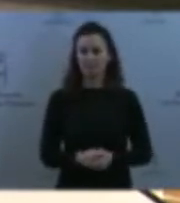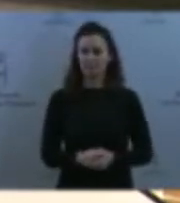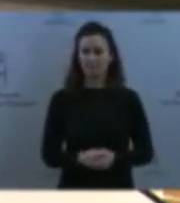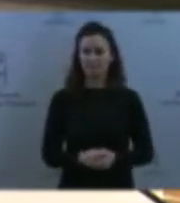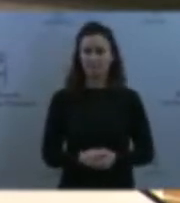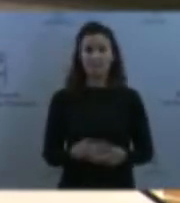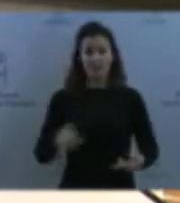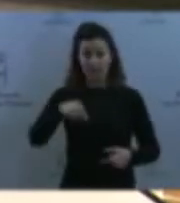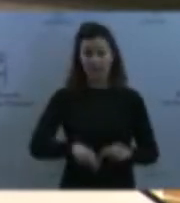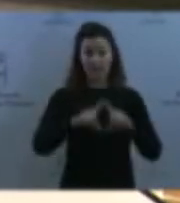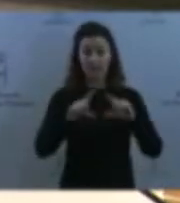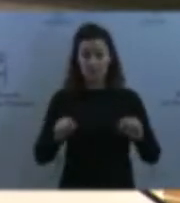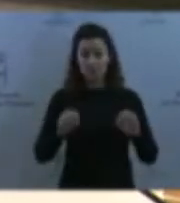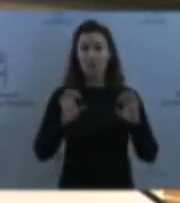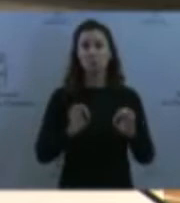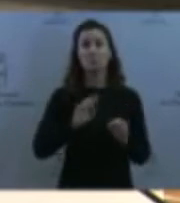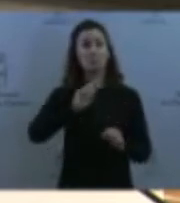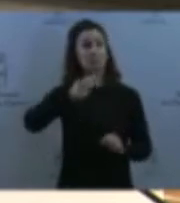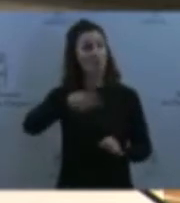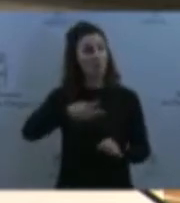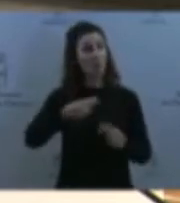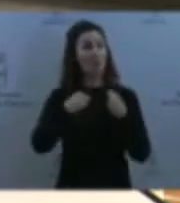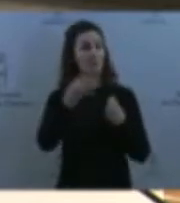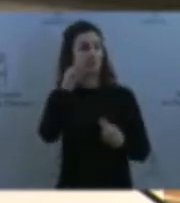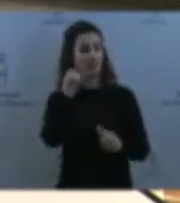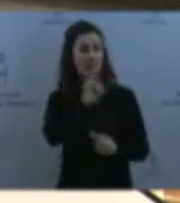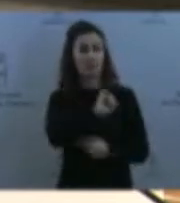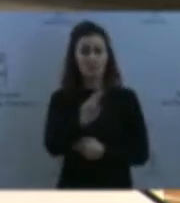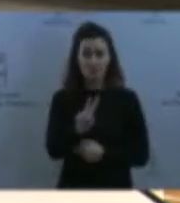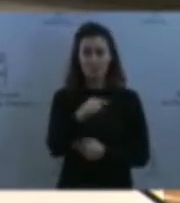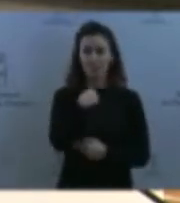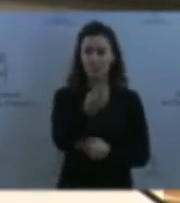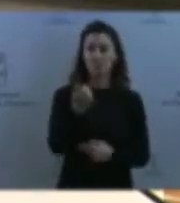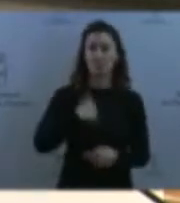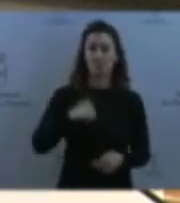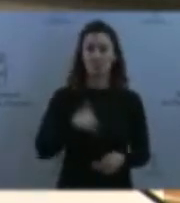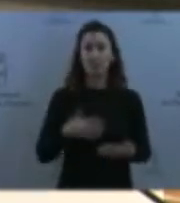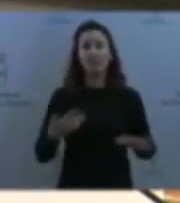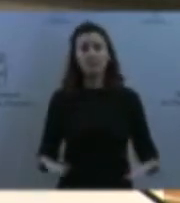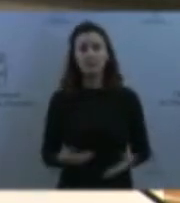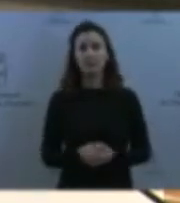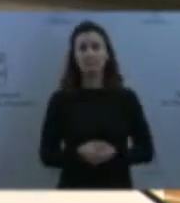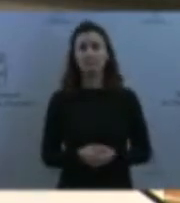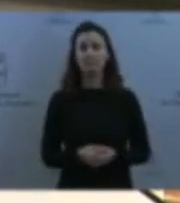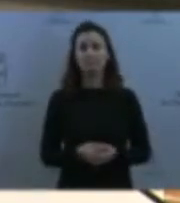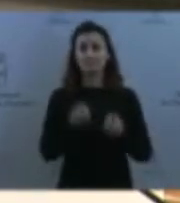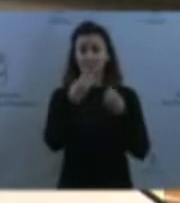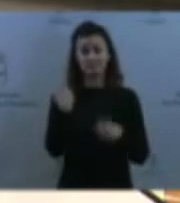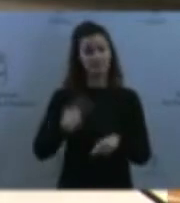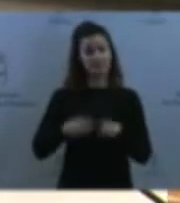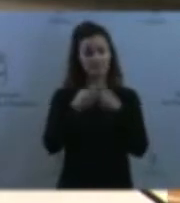diputada de Izquierda Unida. Primero, una atención indiferenciada y, a partir del 2008, ya con recursos